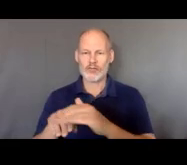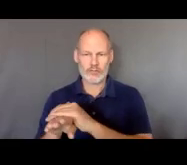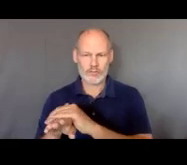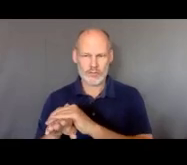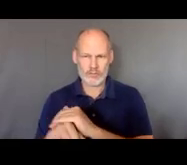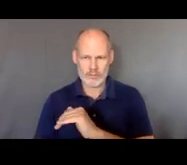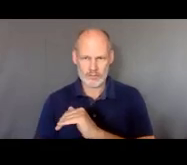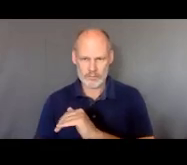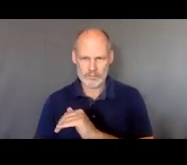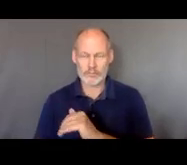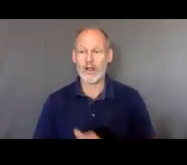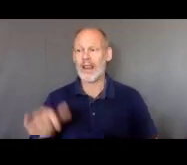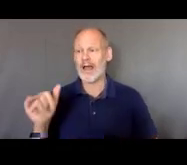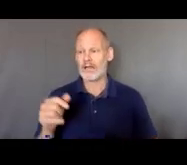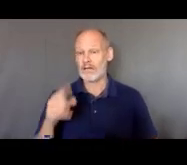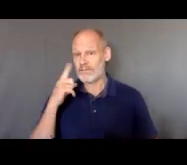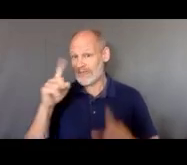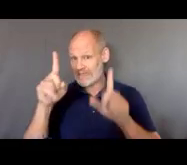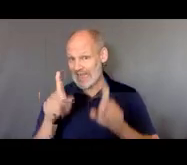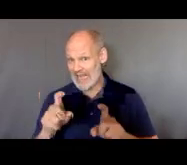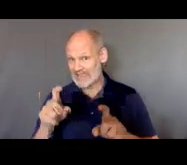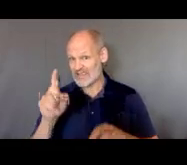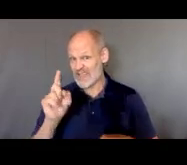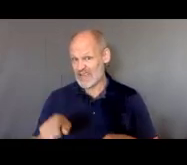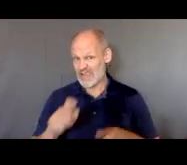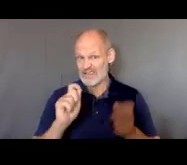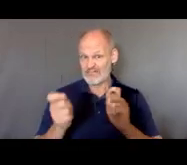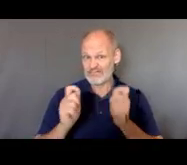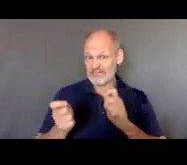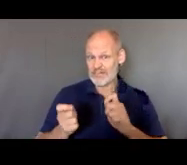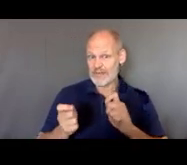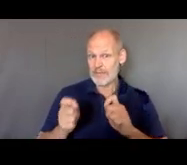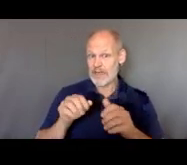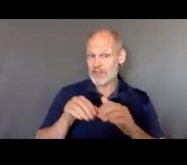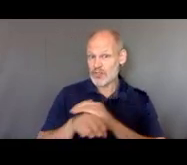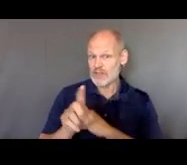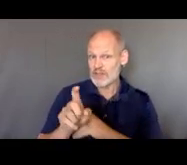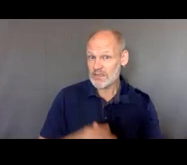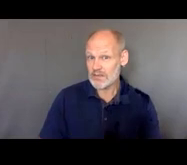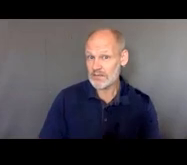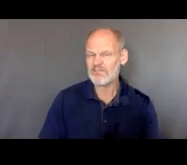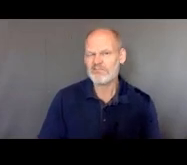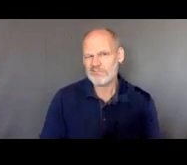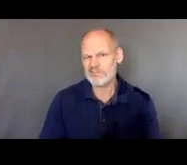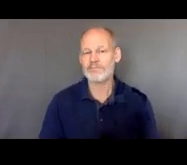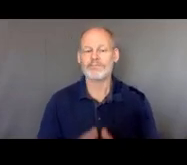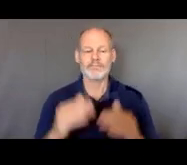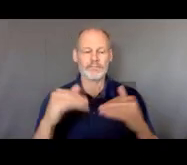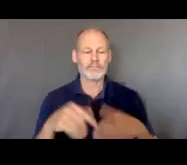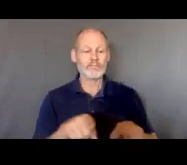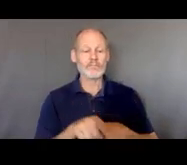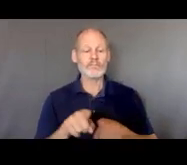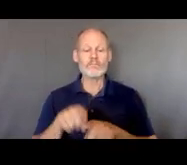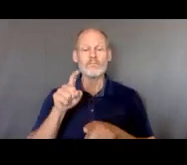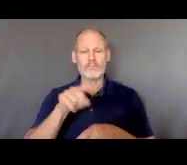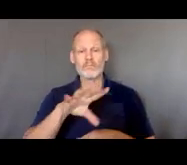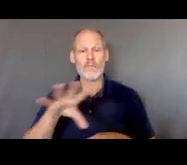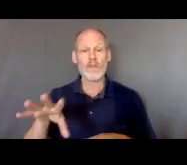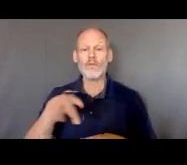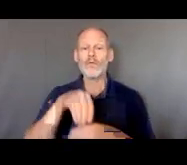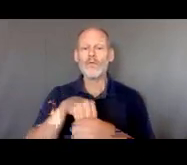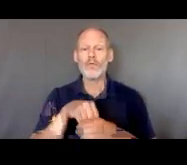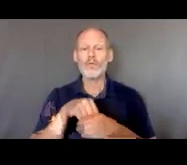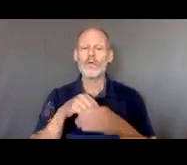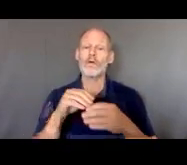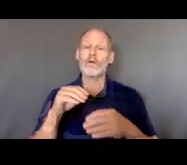en cómo tomar una prueba o cualquier otro tipo de cosas. Y el IEP también debe incluir el grado de inclusión